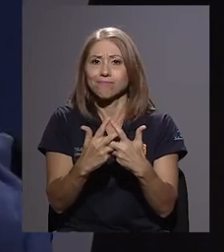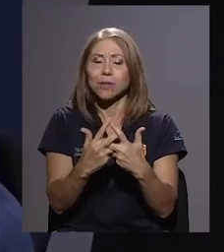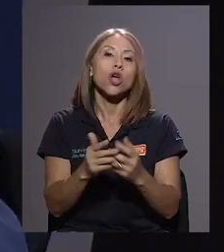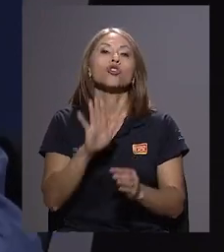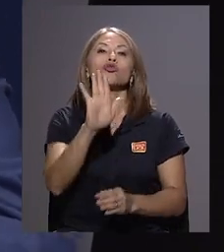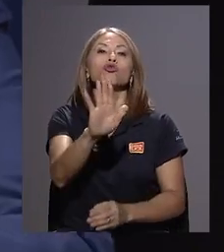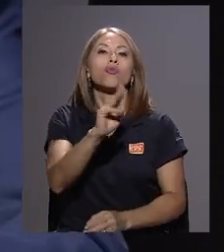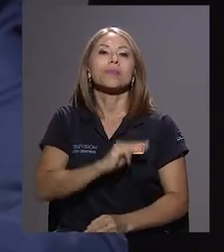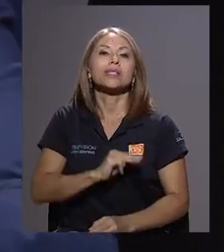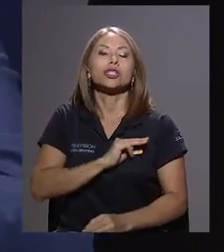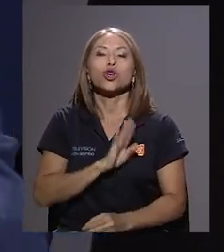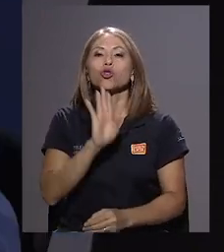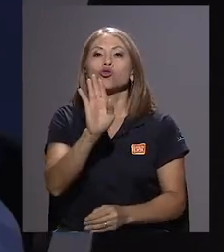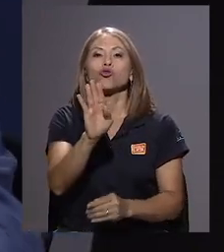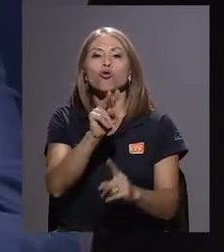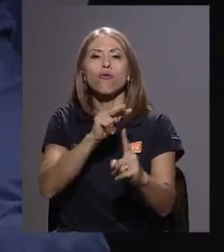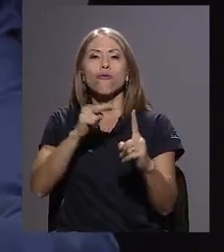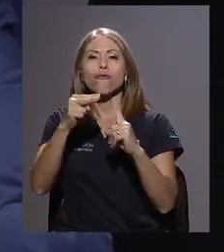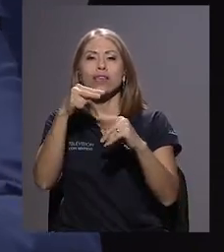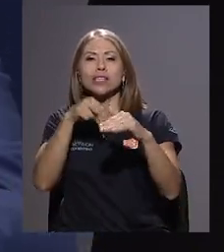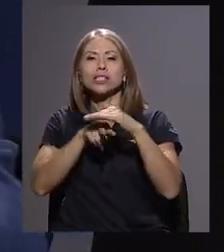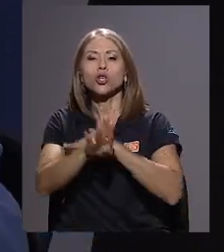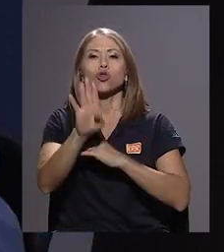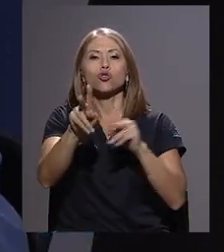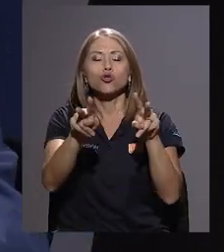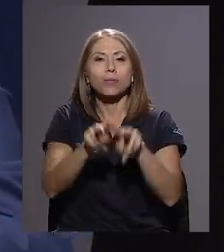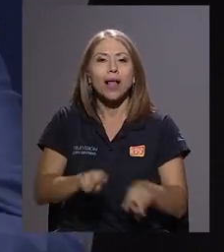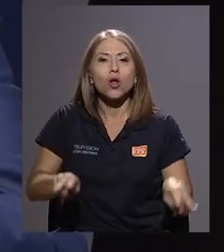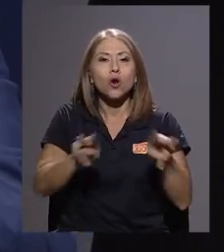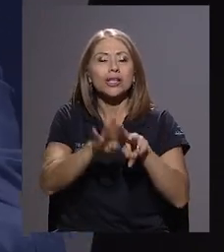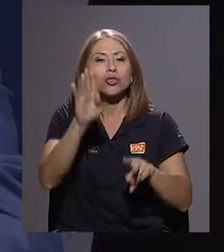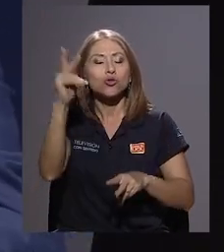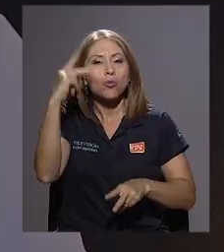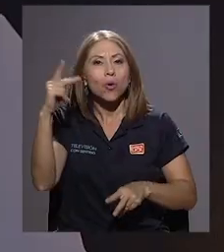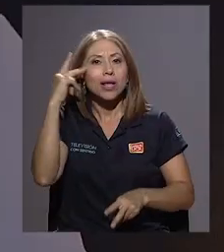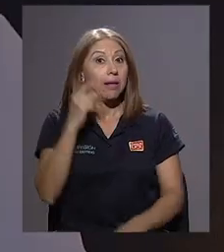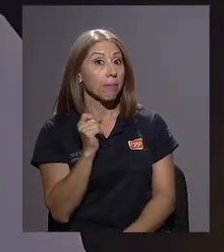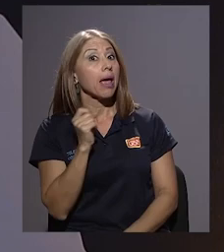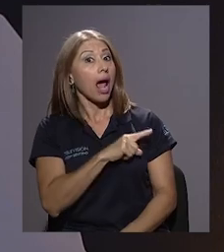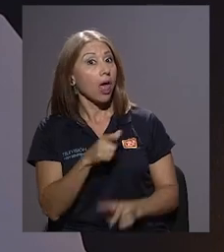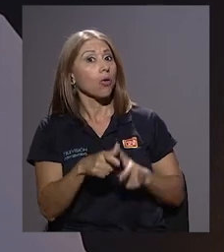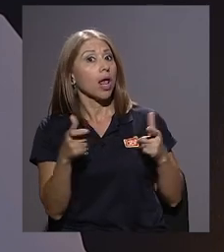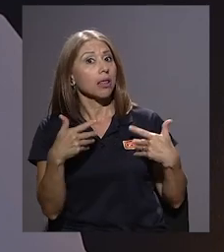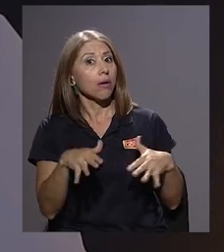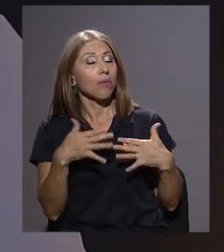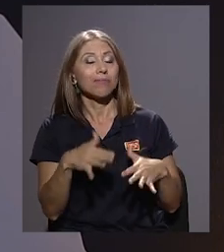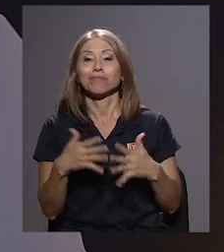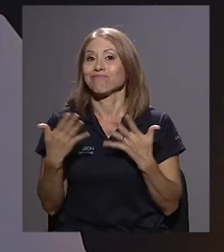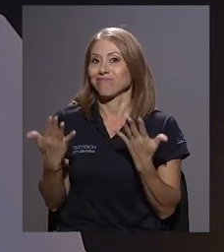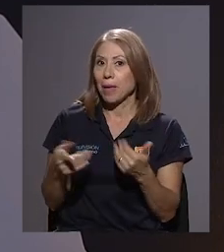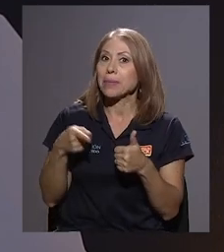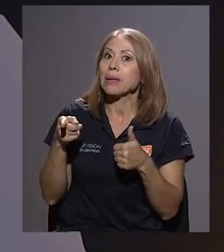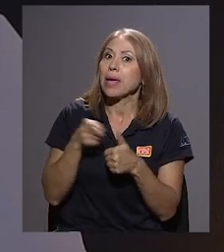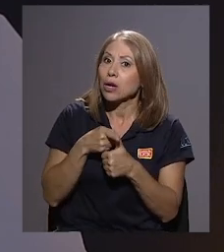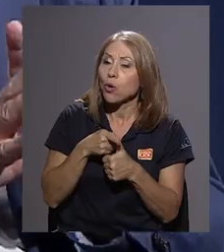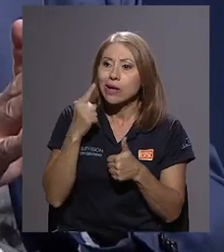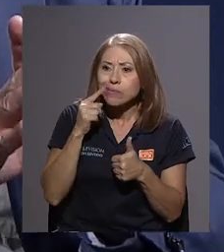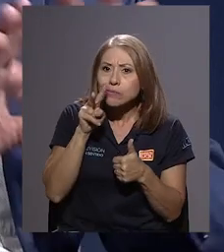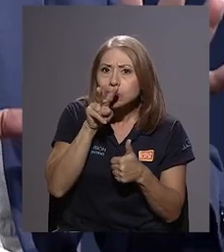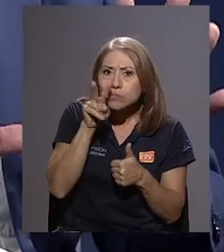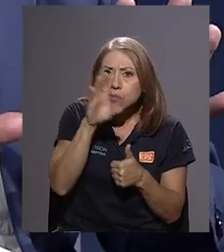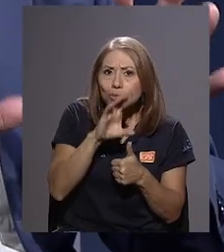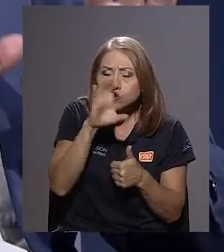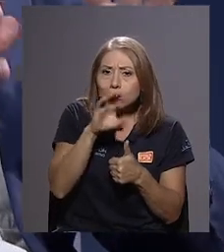visión, sus valores, sus políticas, sus proyectos, sus reacciones. Pecado y grueso. Primero que cuesta a un mundo encontrarlos.